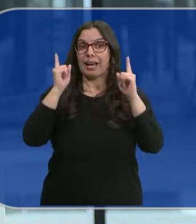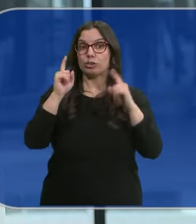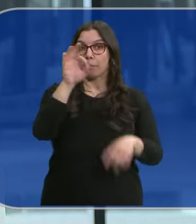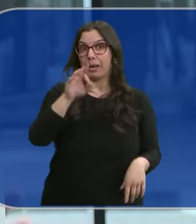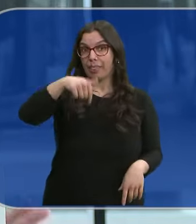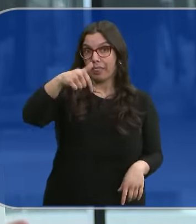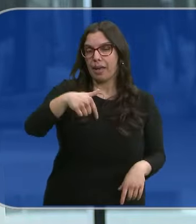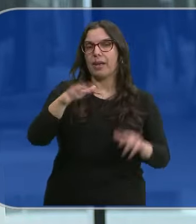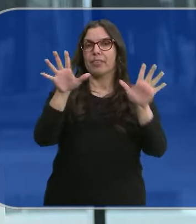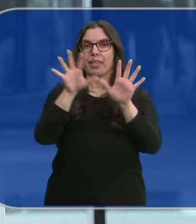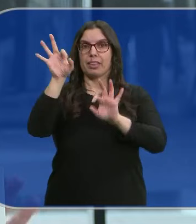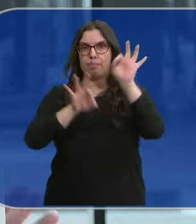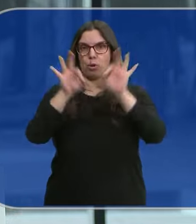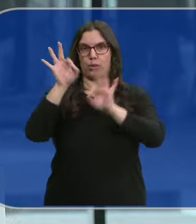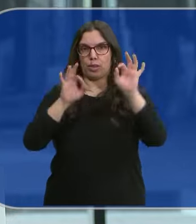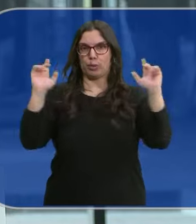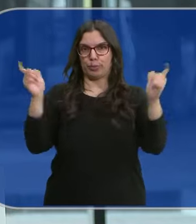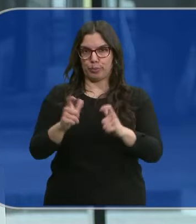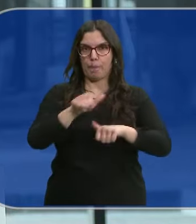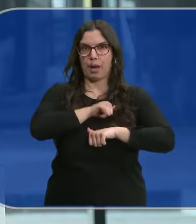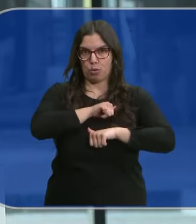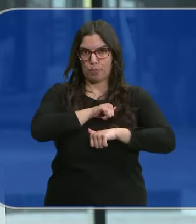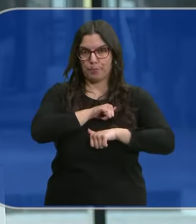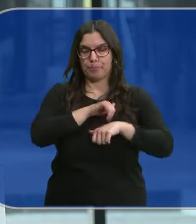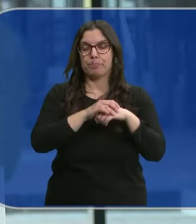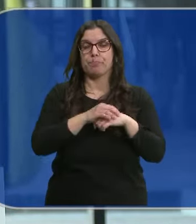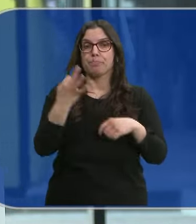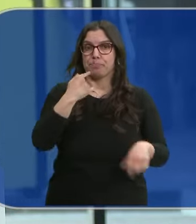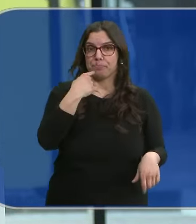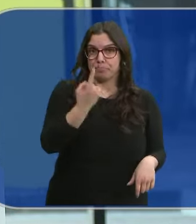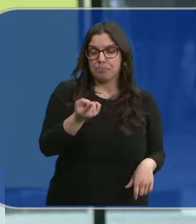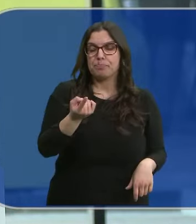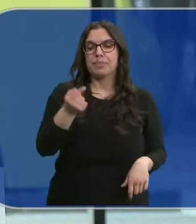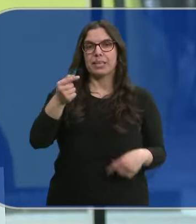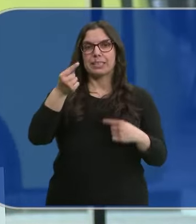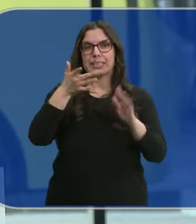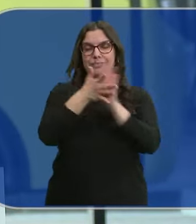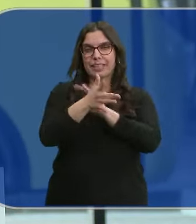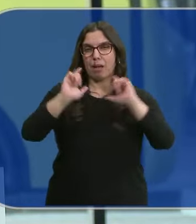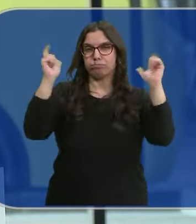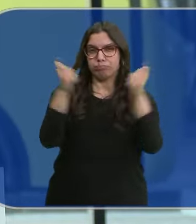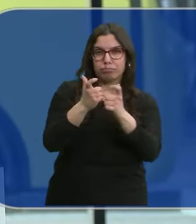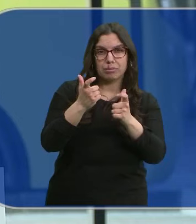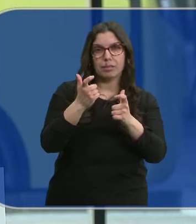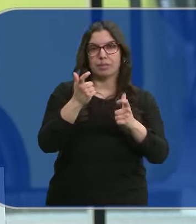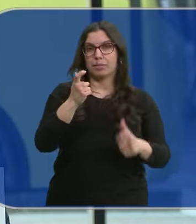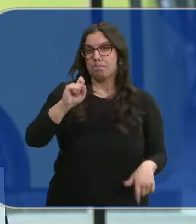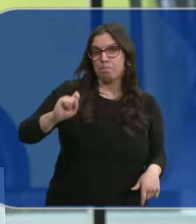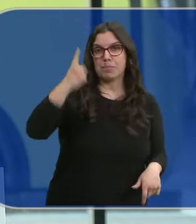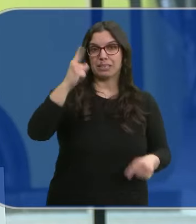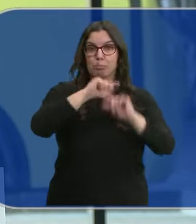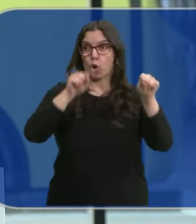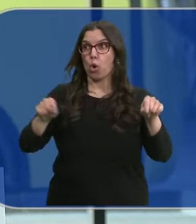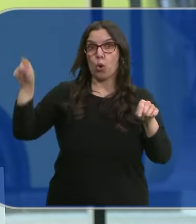Palencia el 10%. Tengo que decir que es el mayor descenso de todas las provincias